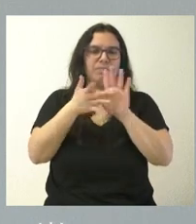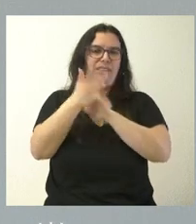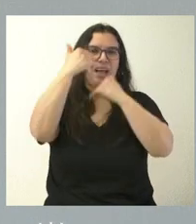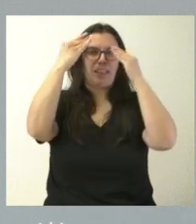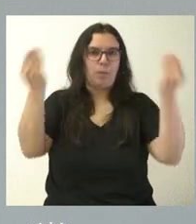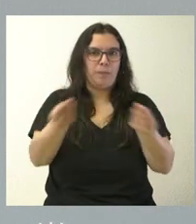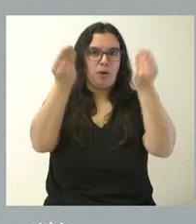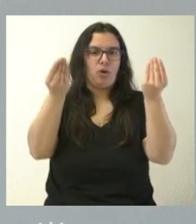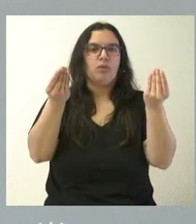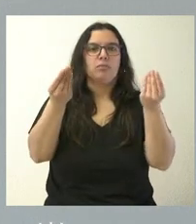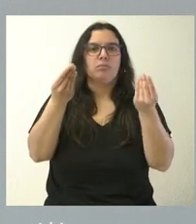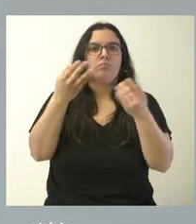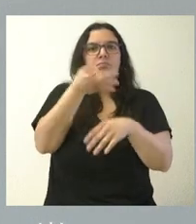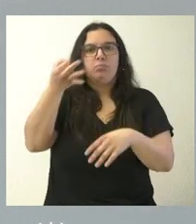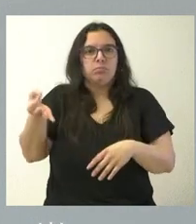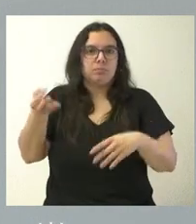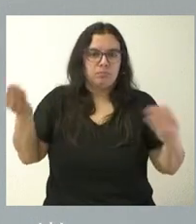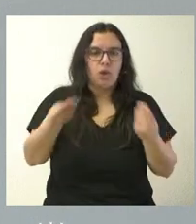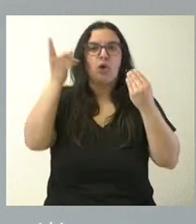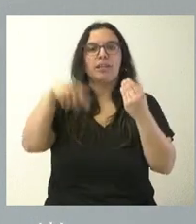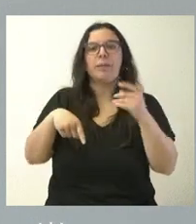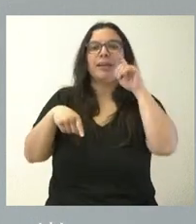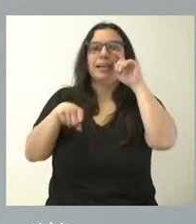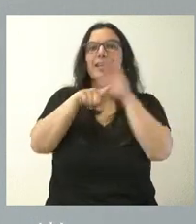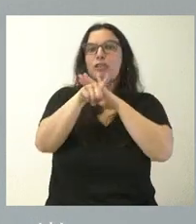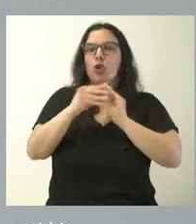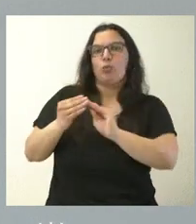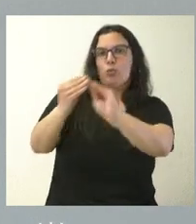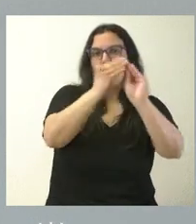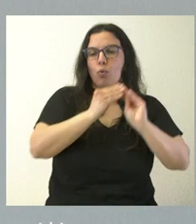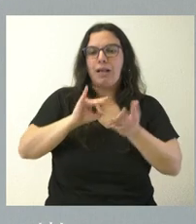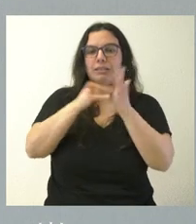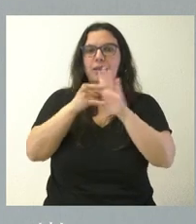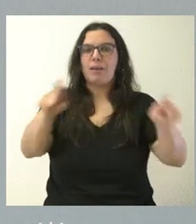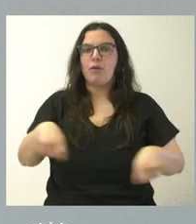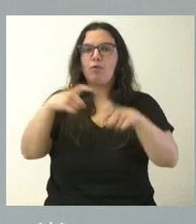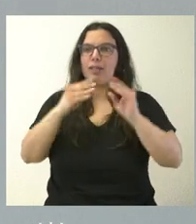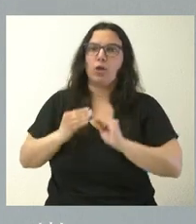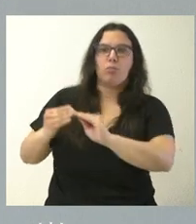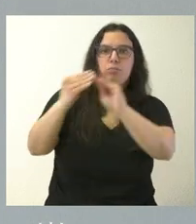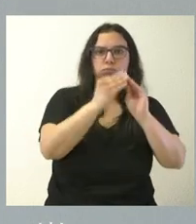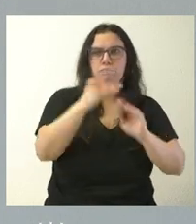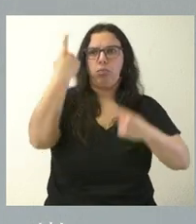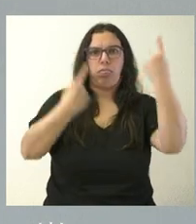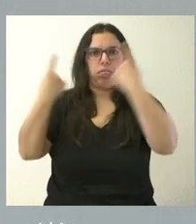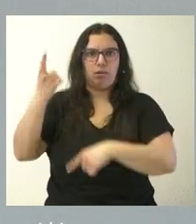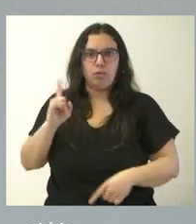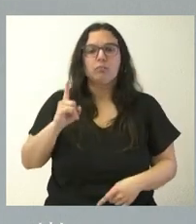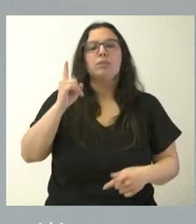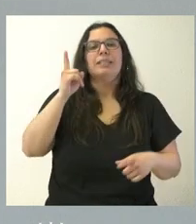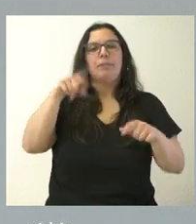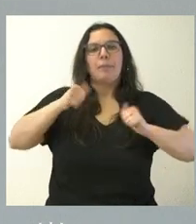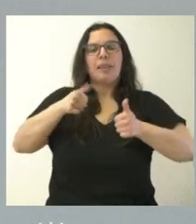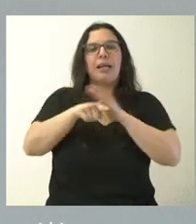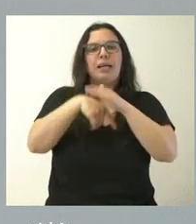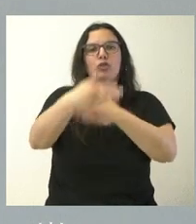las personas con mayor nivel de eficacia, se unifica la gestión y los sistemas informáticos en los diferentes hospitales y se inician los trámites para que